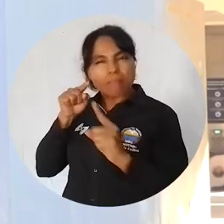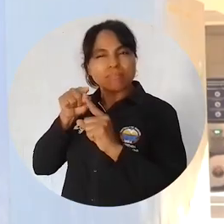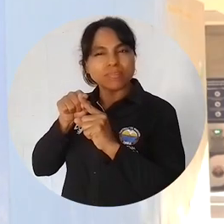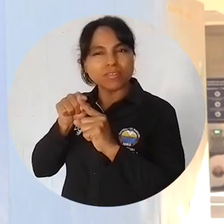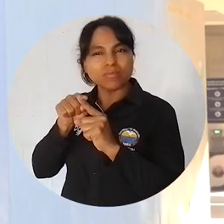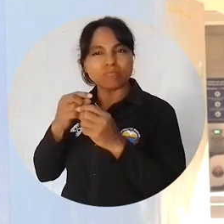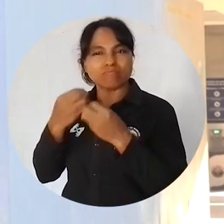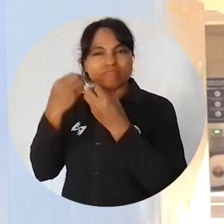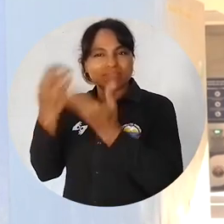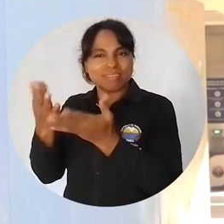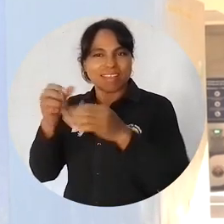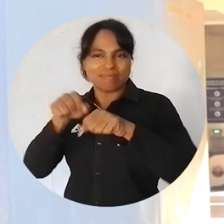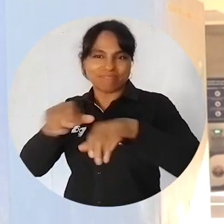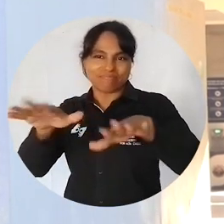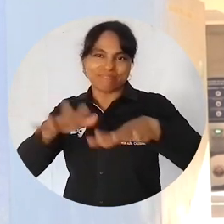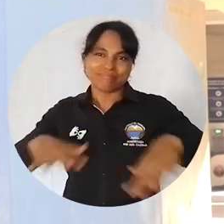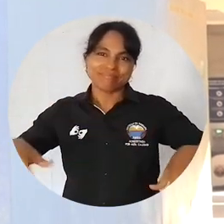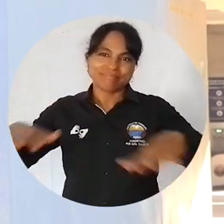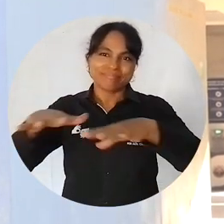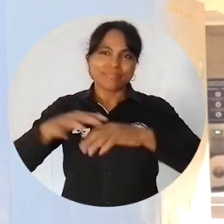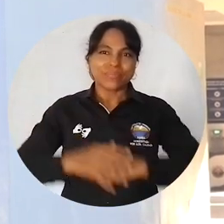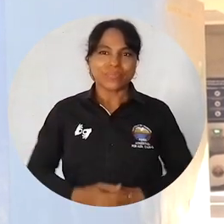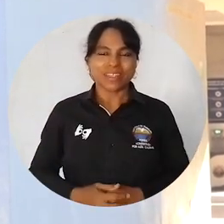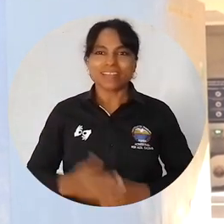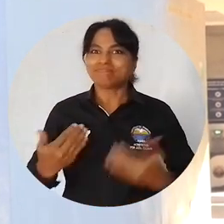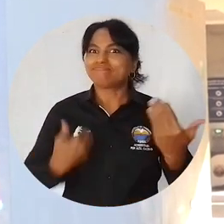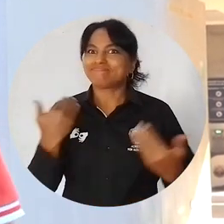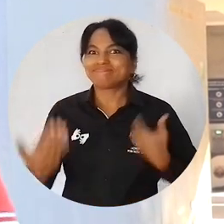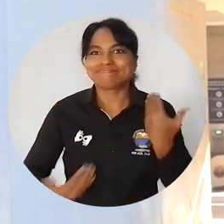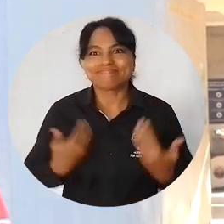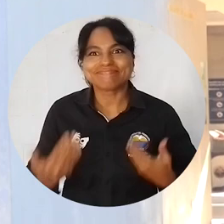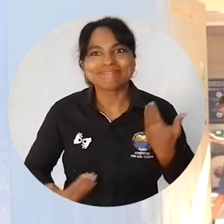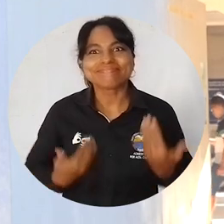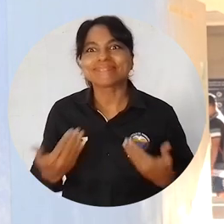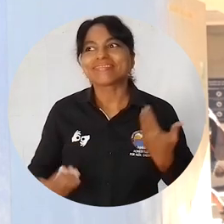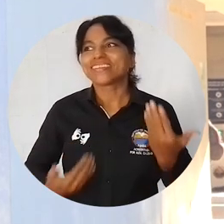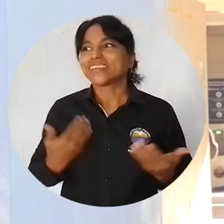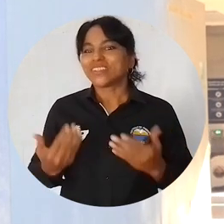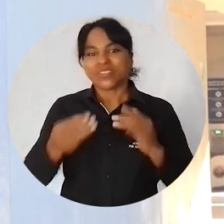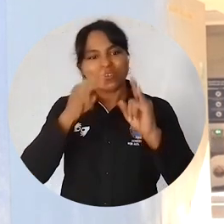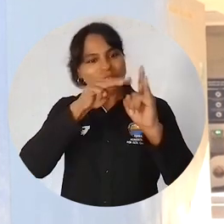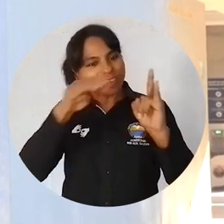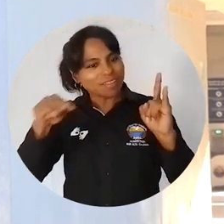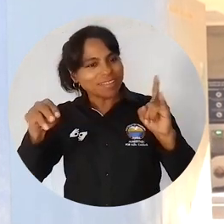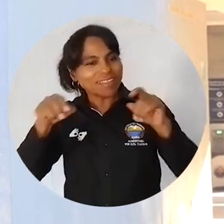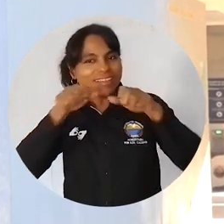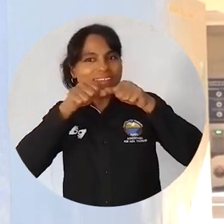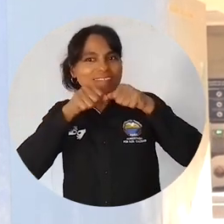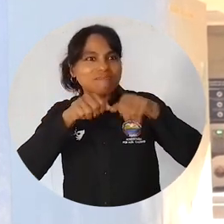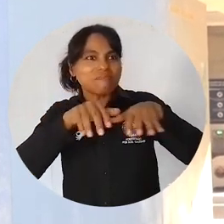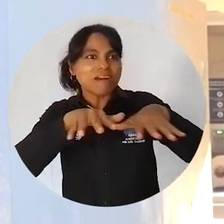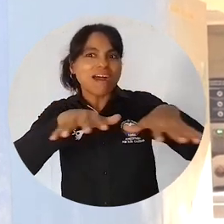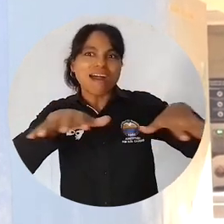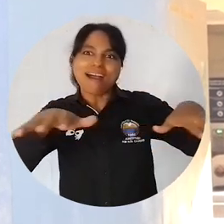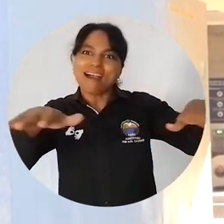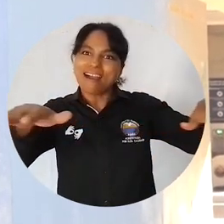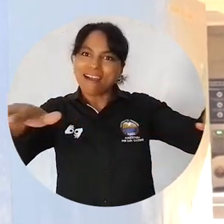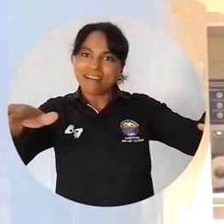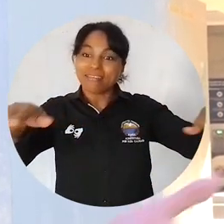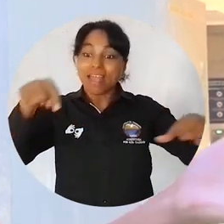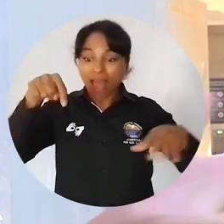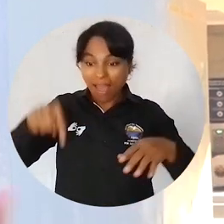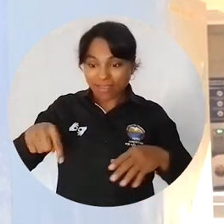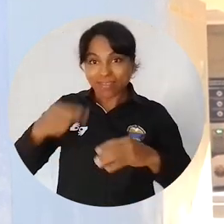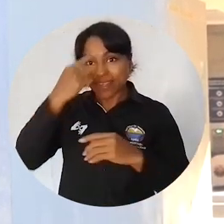territorios. Estoy muy contento por esta noticia, me parece bastante interesante que la universidad esté expandiéndose. Somos una ciudad costera,